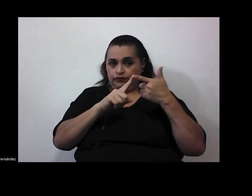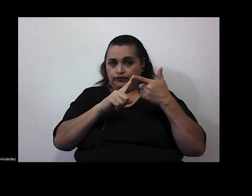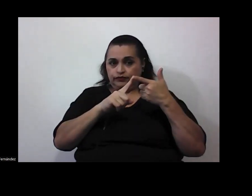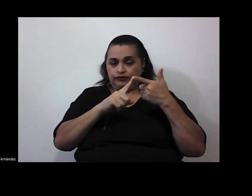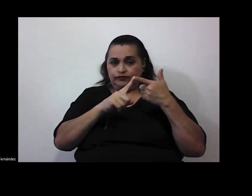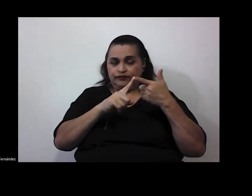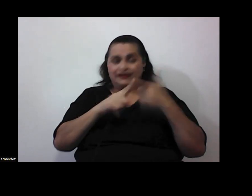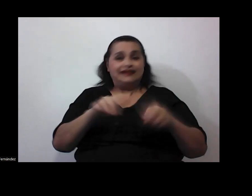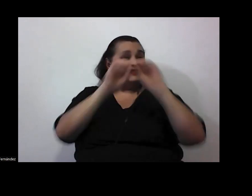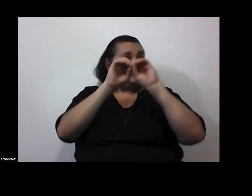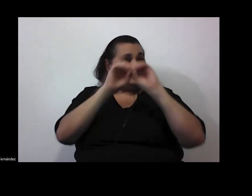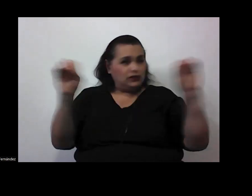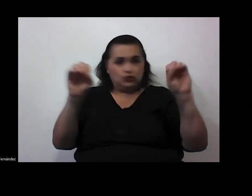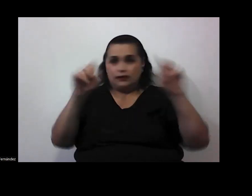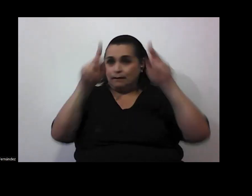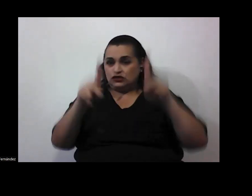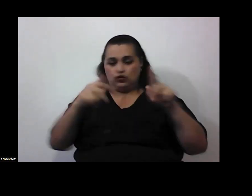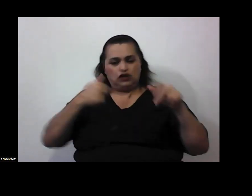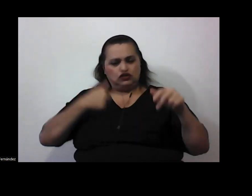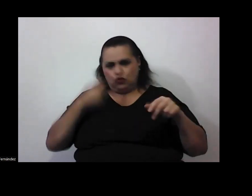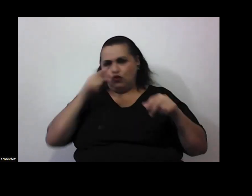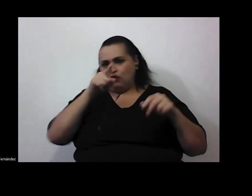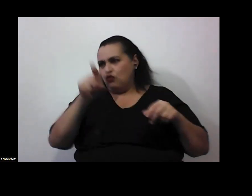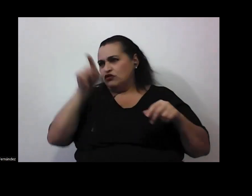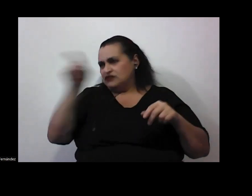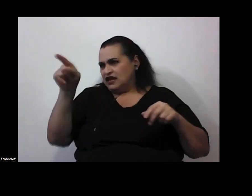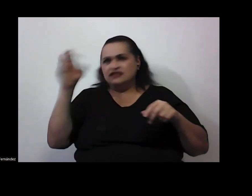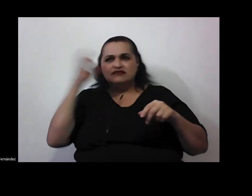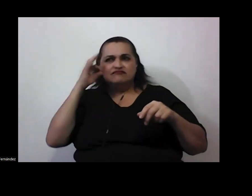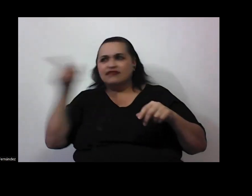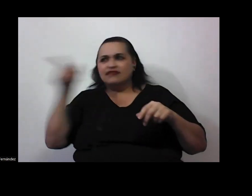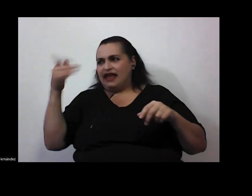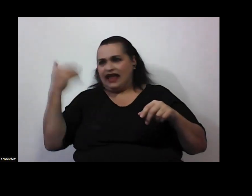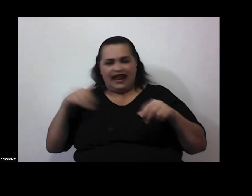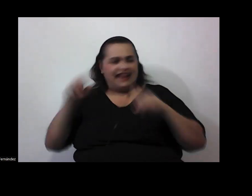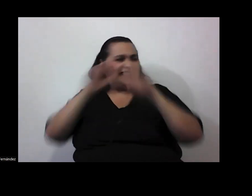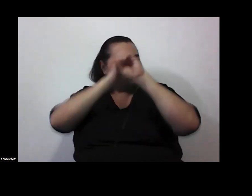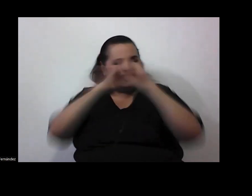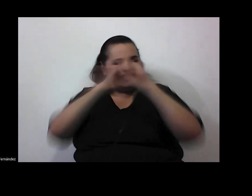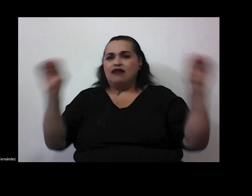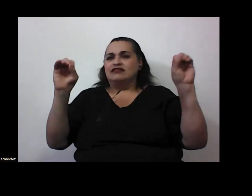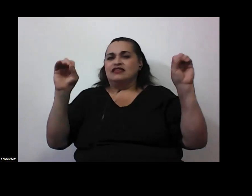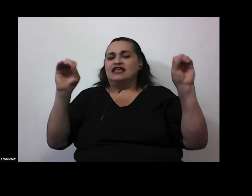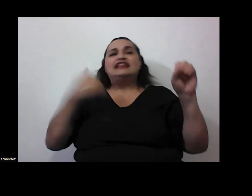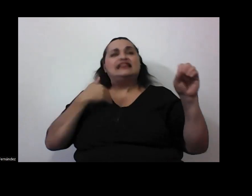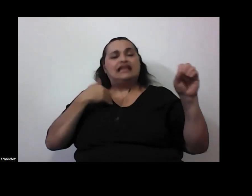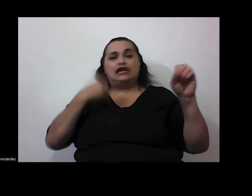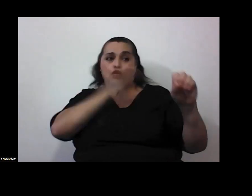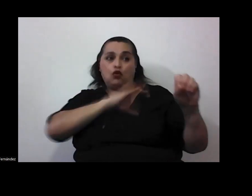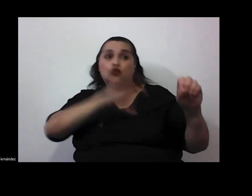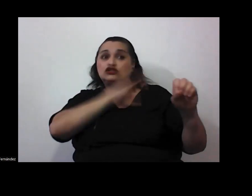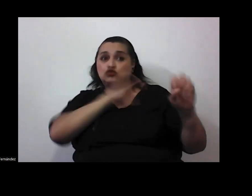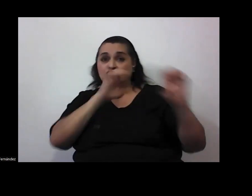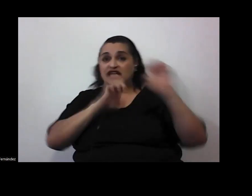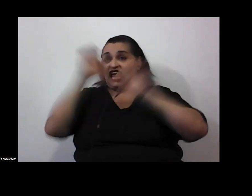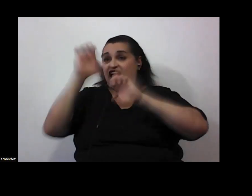nadie ni yo ni vos ni ella ni él nadie puede estar en condiciones de evaluar las